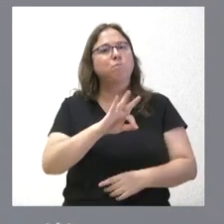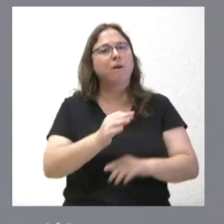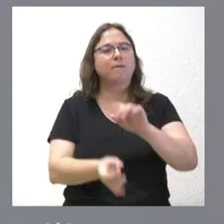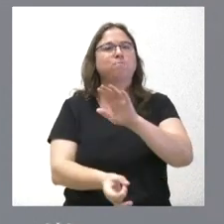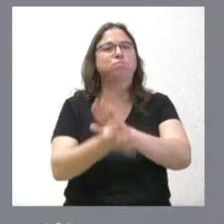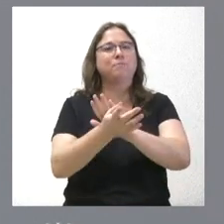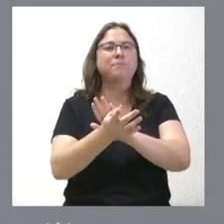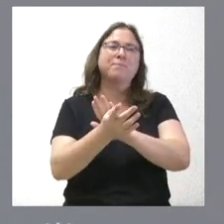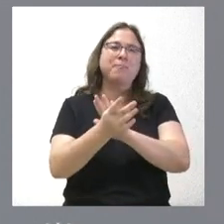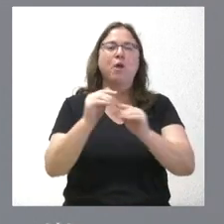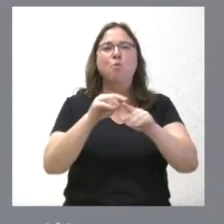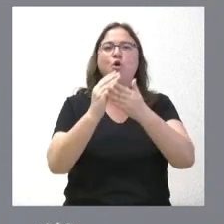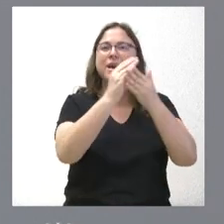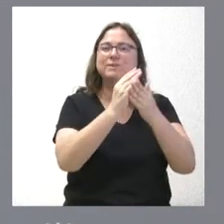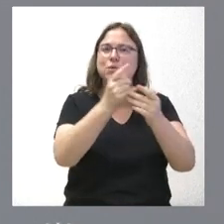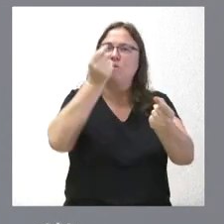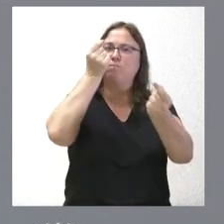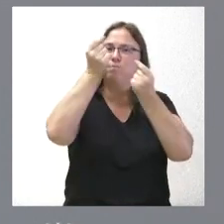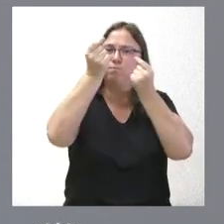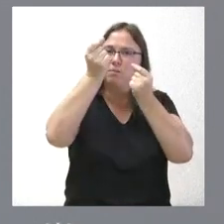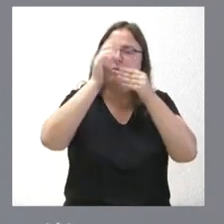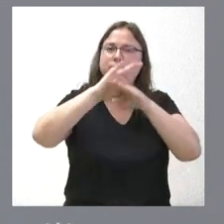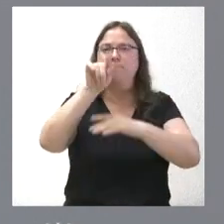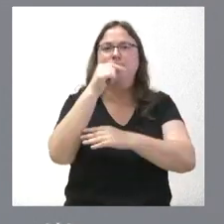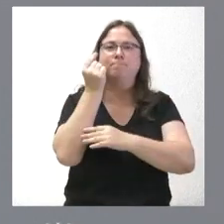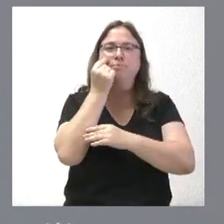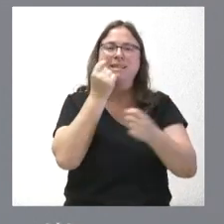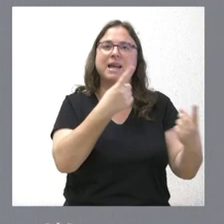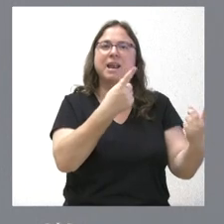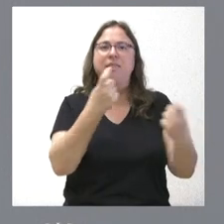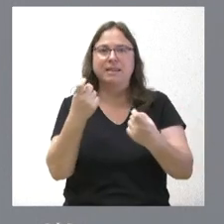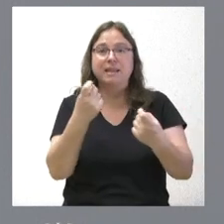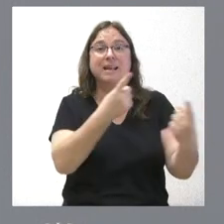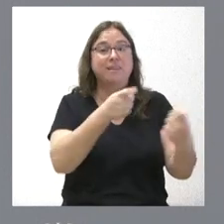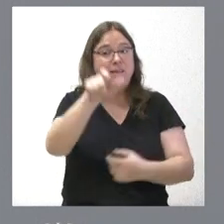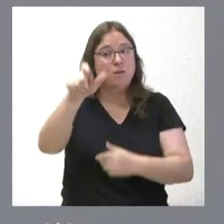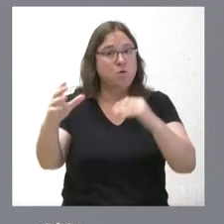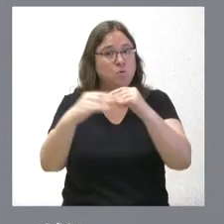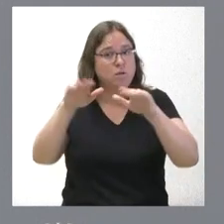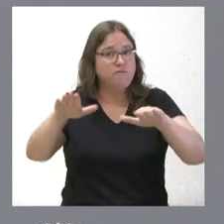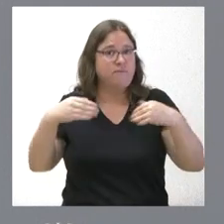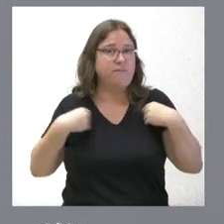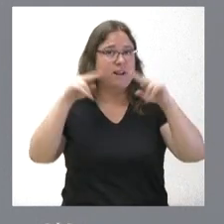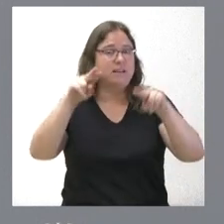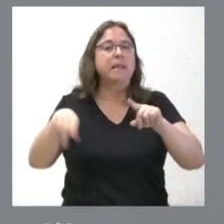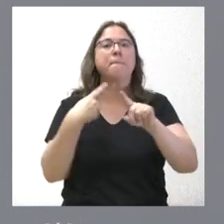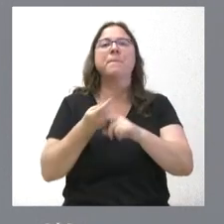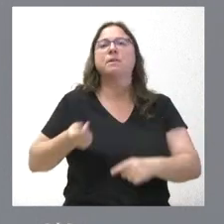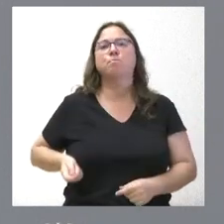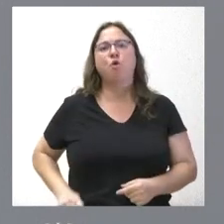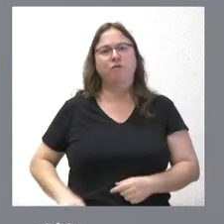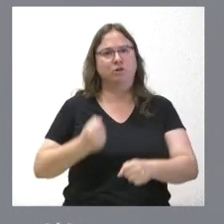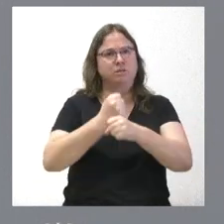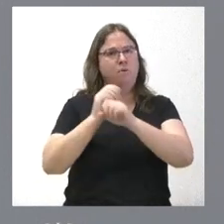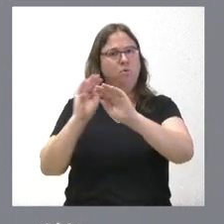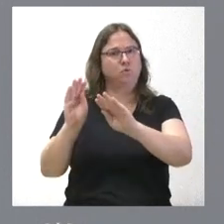un estudio más detallado para detectar las necesidades tanto de los residentes como de los trabajadores y, de esta forma, optimizar